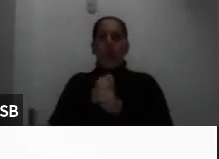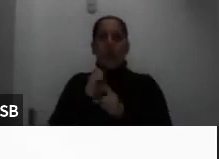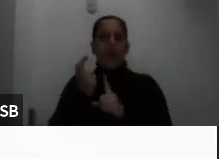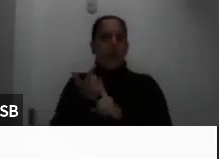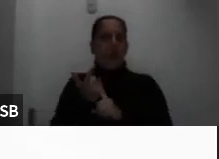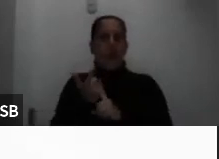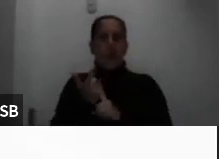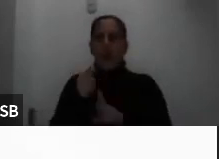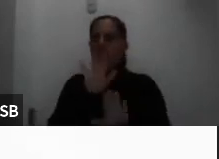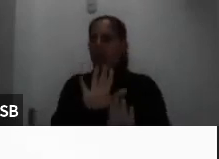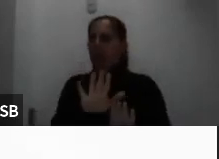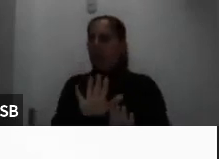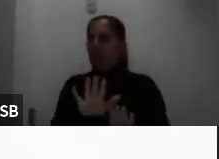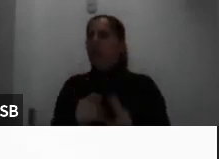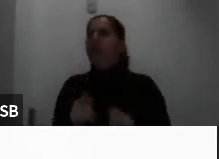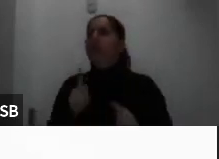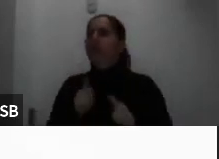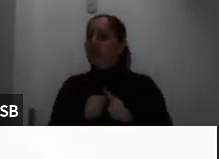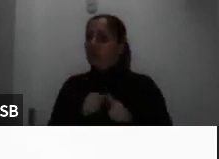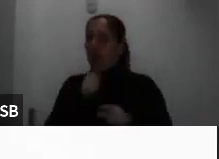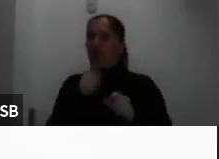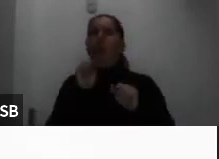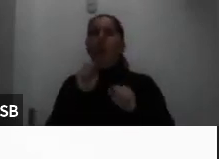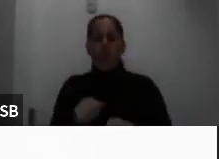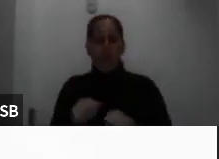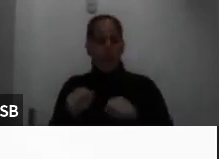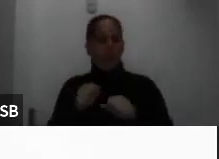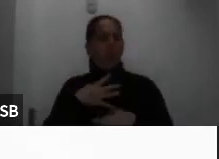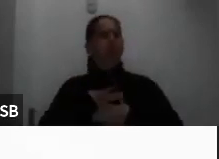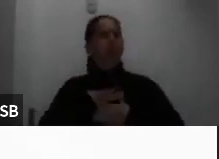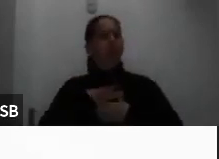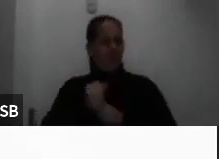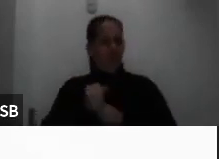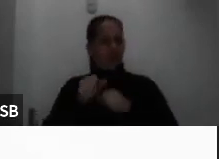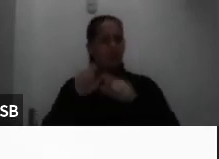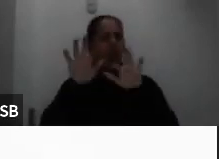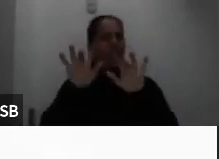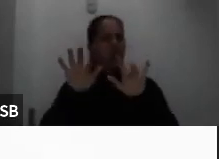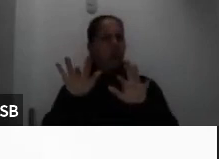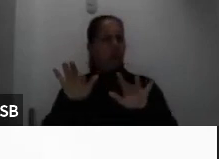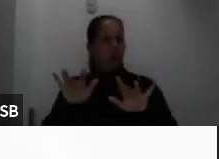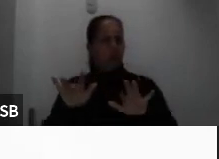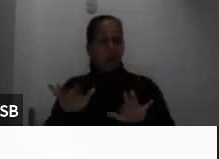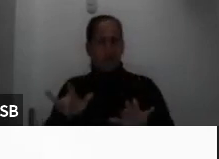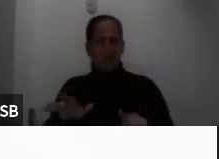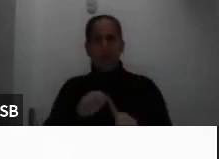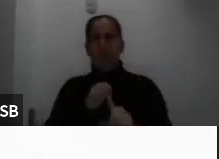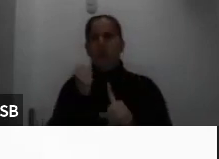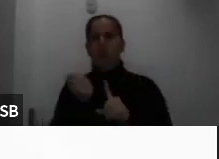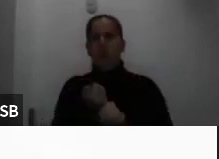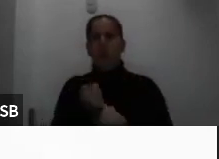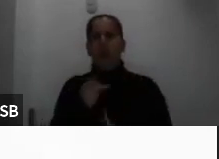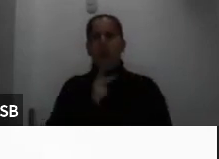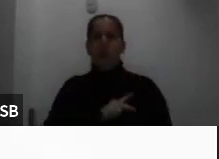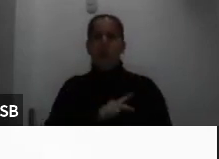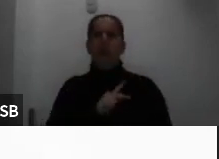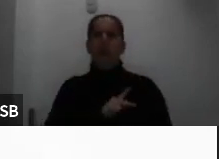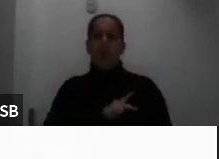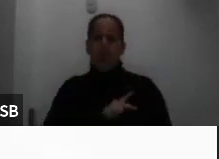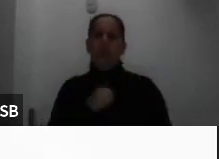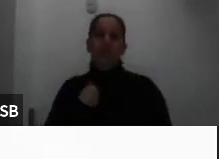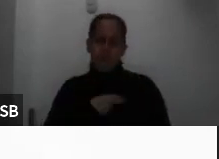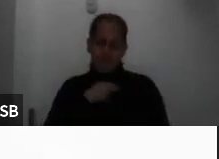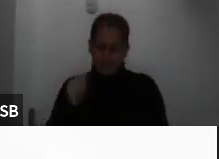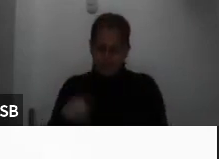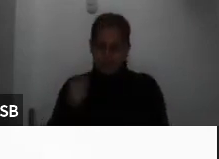entonces aclarar aquí situaciones nos permite a nosotros comprender de una mejor forma su situación